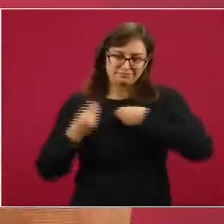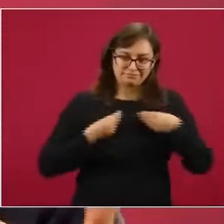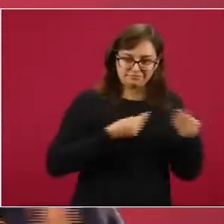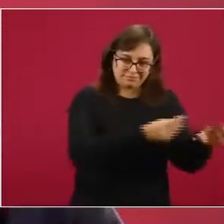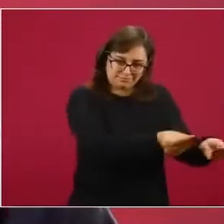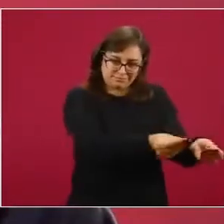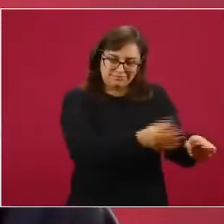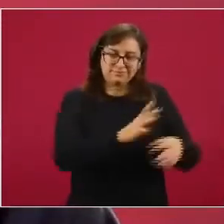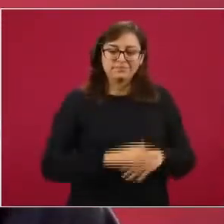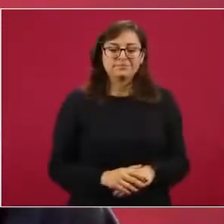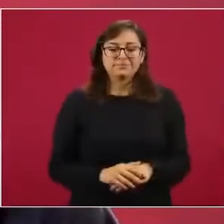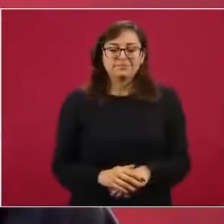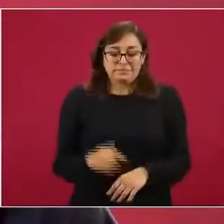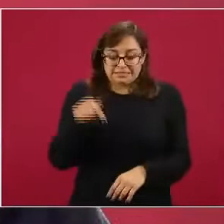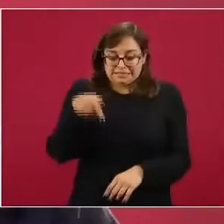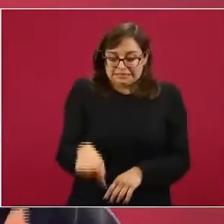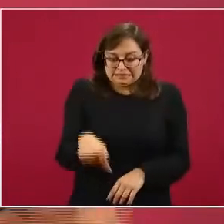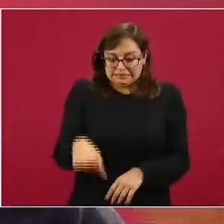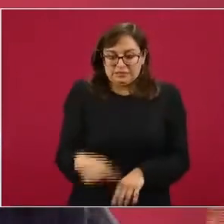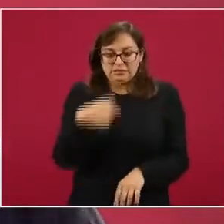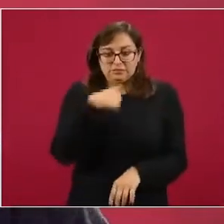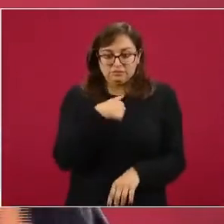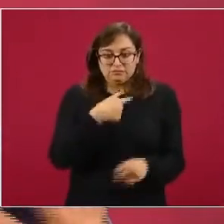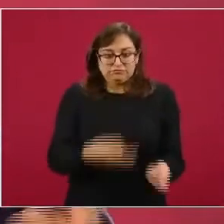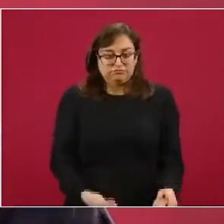donde como vocero designado